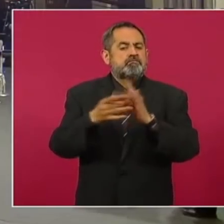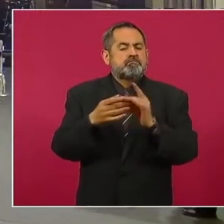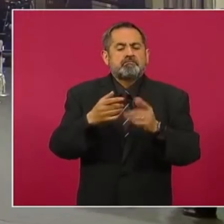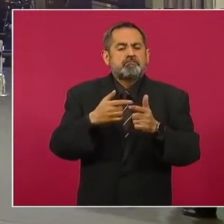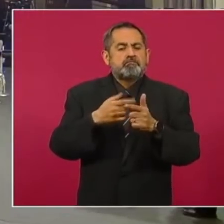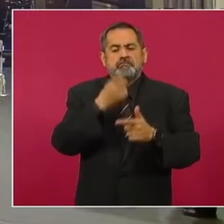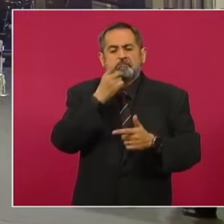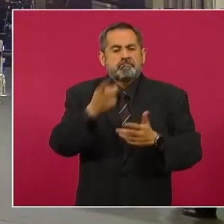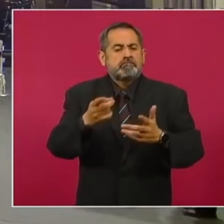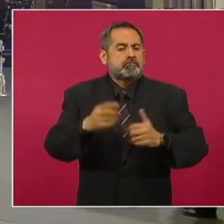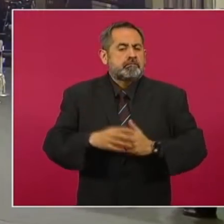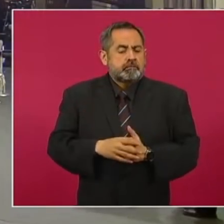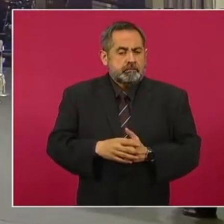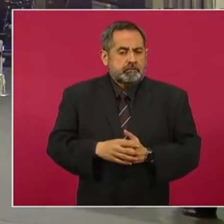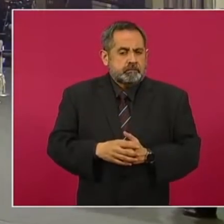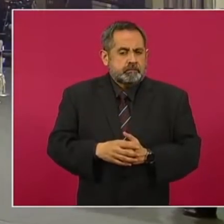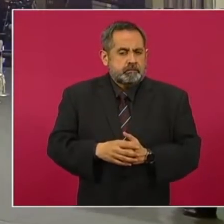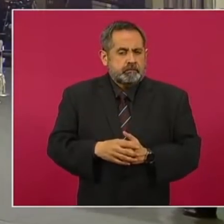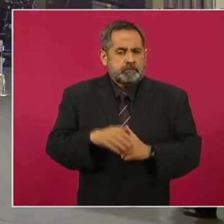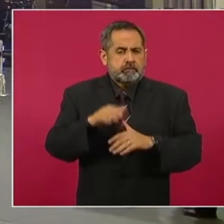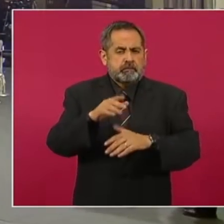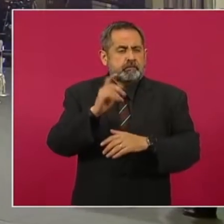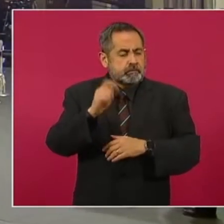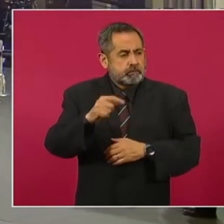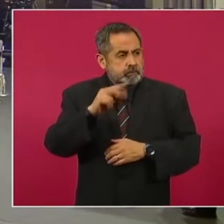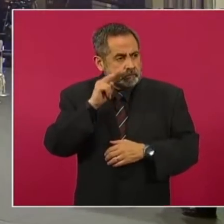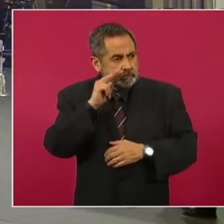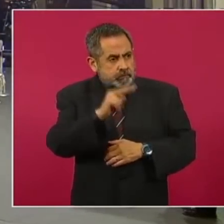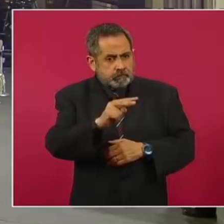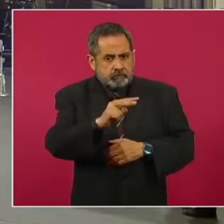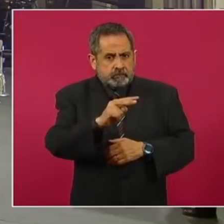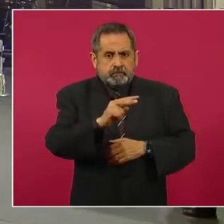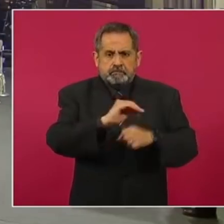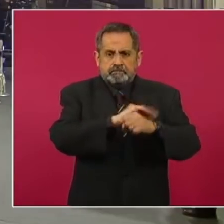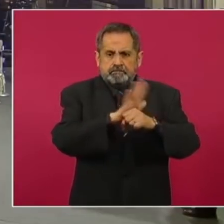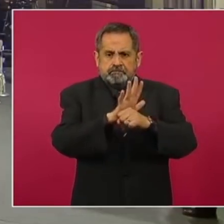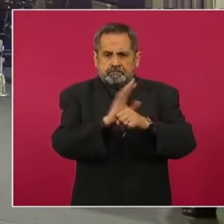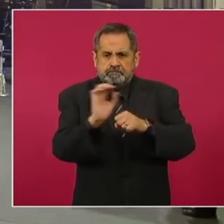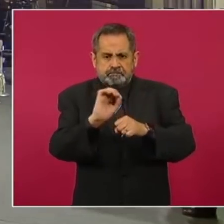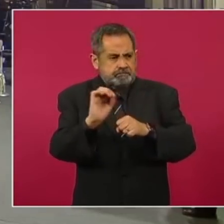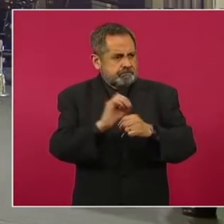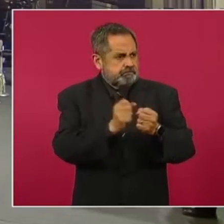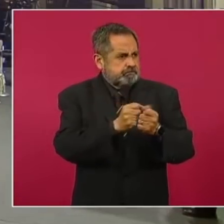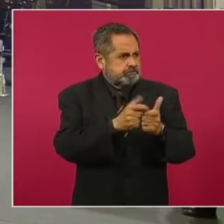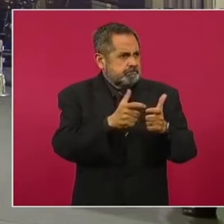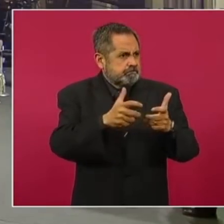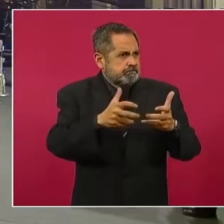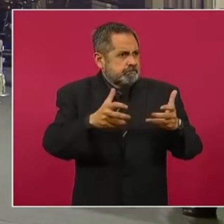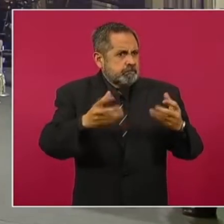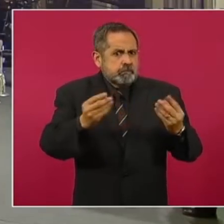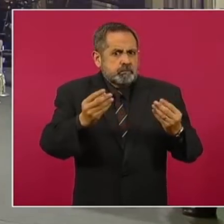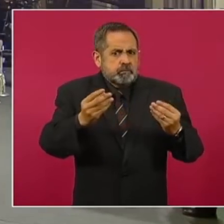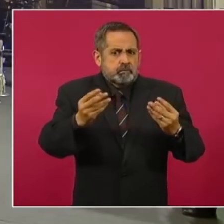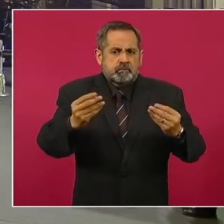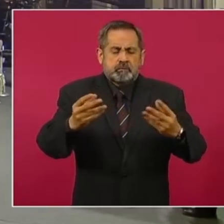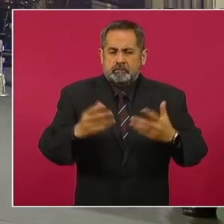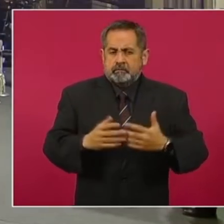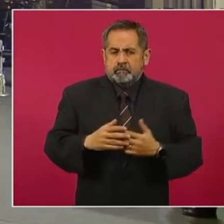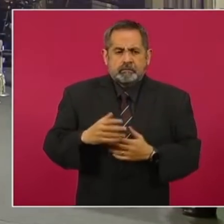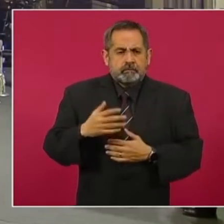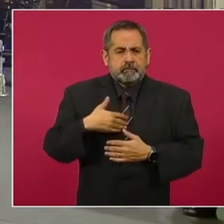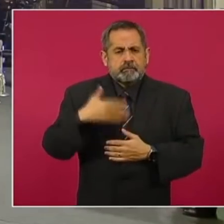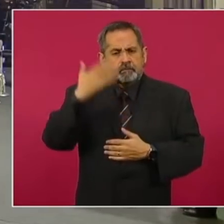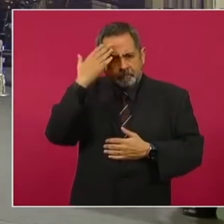aumentos de casos por Omicron, mayoritariamente, sabemos que hay ya